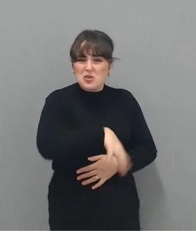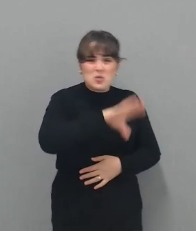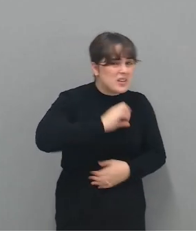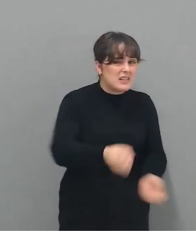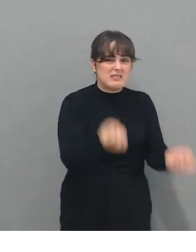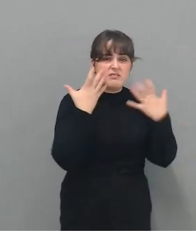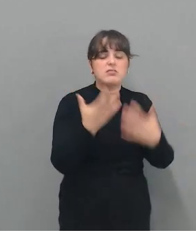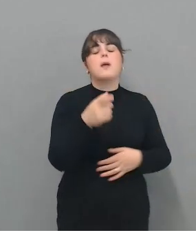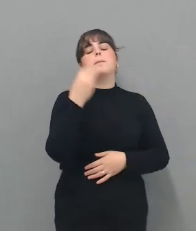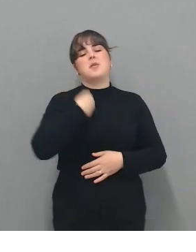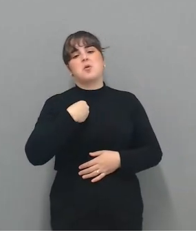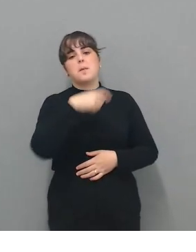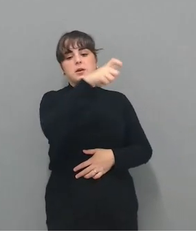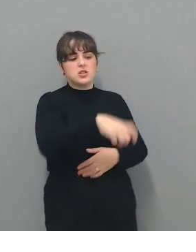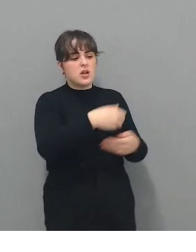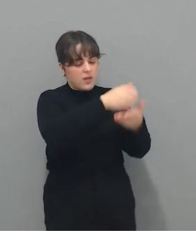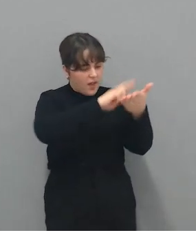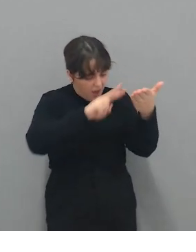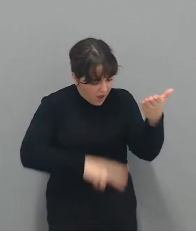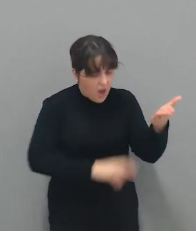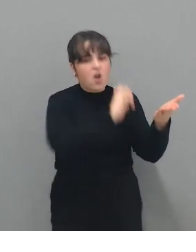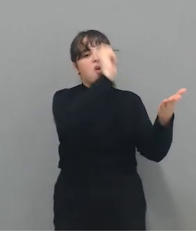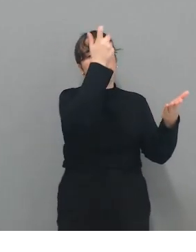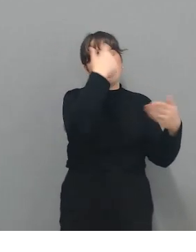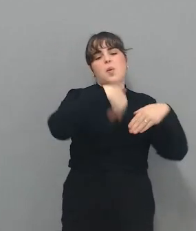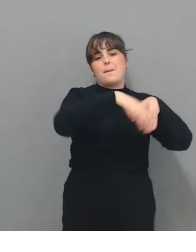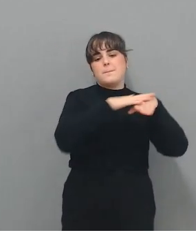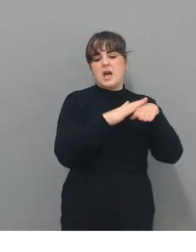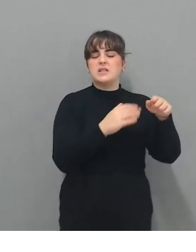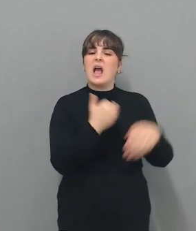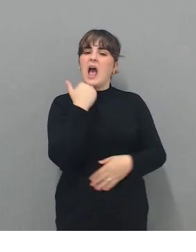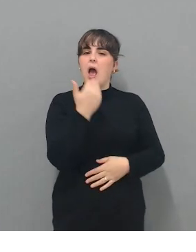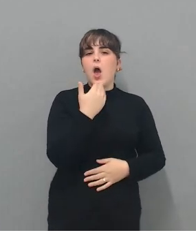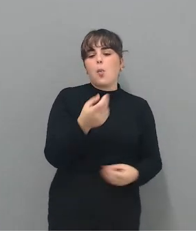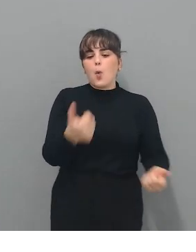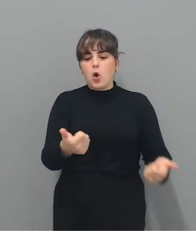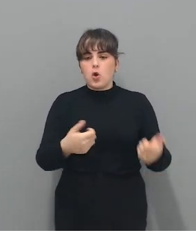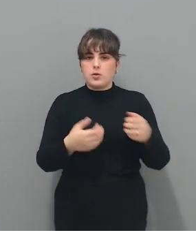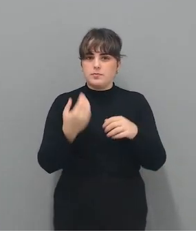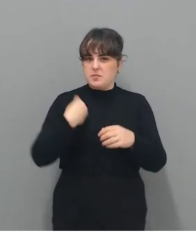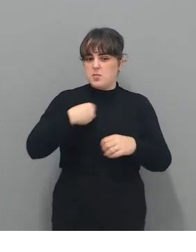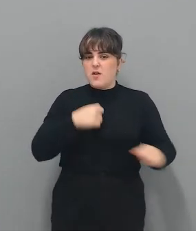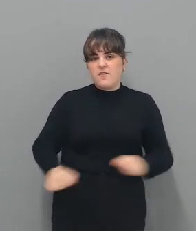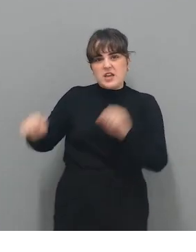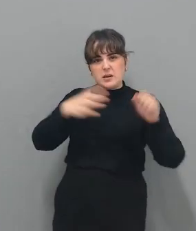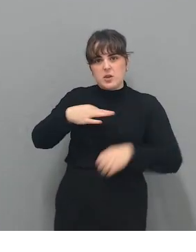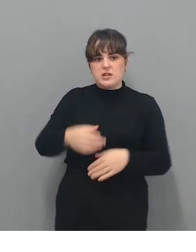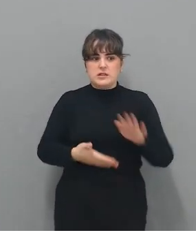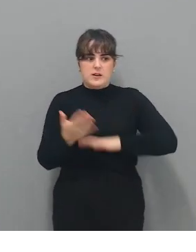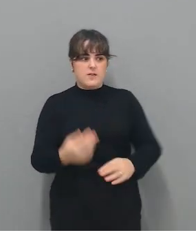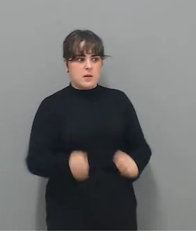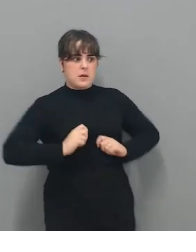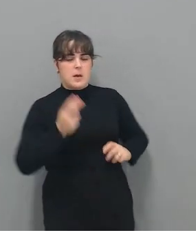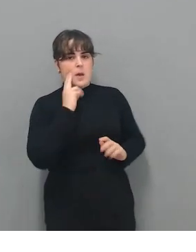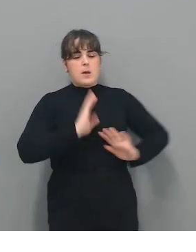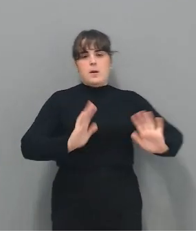esas personas sepan lo que están leyendo, un concepto básico. Algo un poco que sepa defenderse, que no le entre miedo, que no tenga miedo de